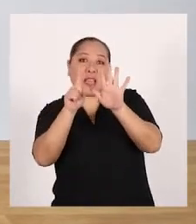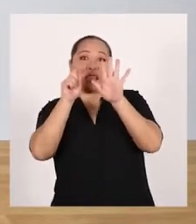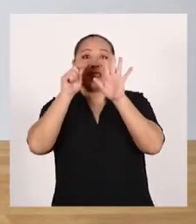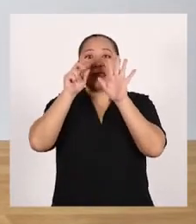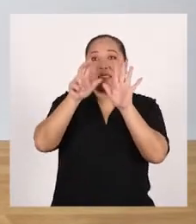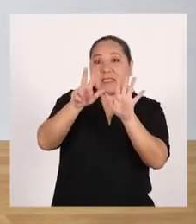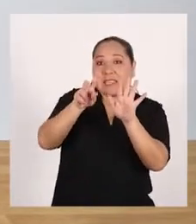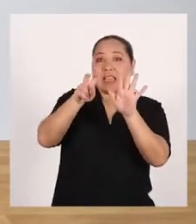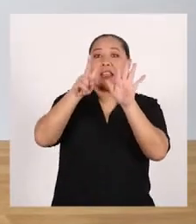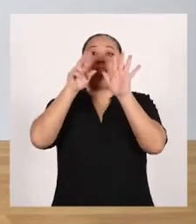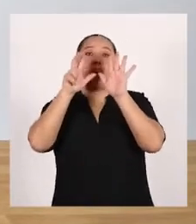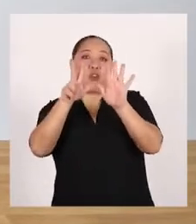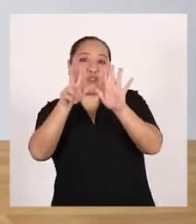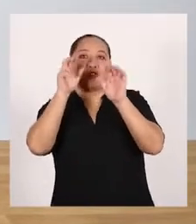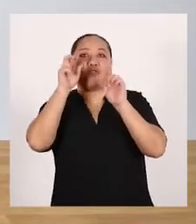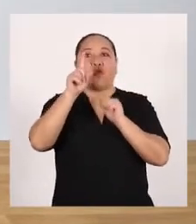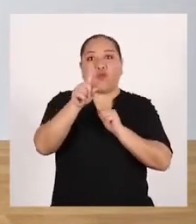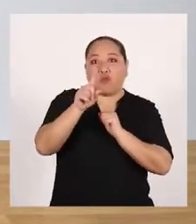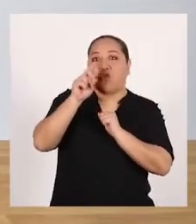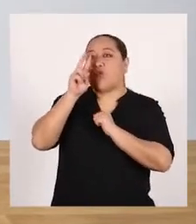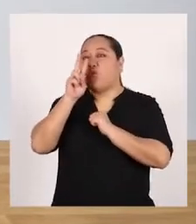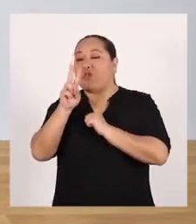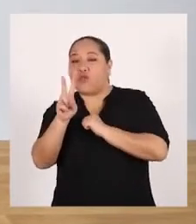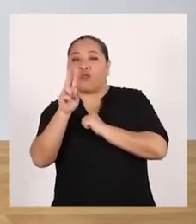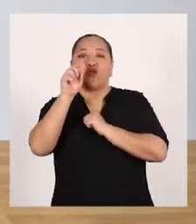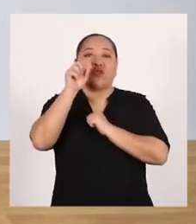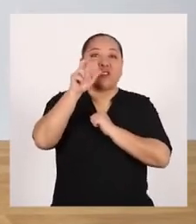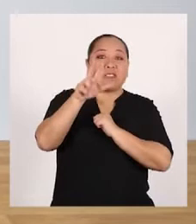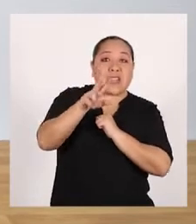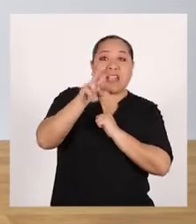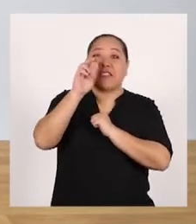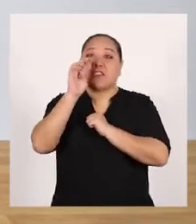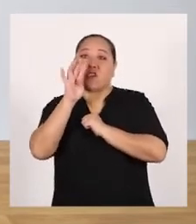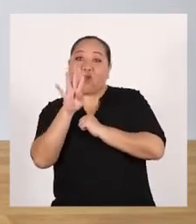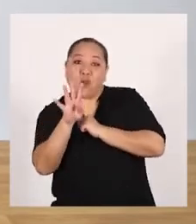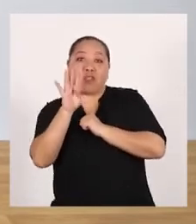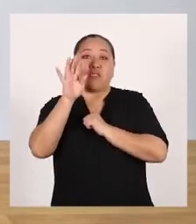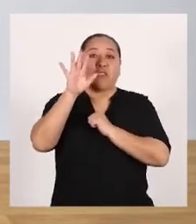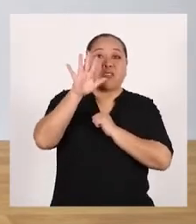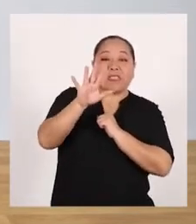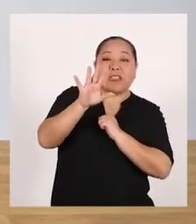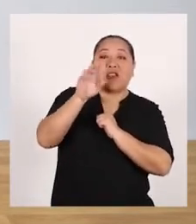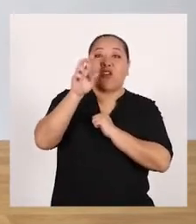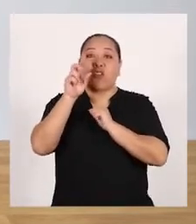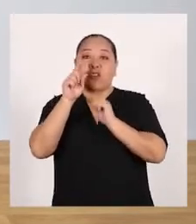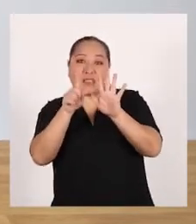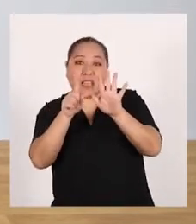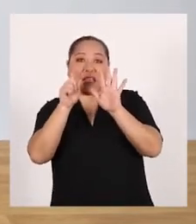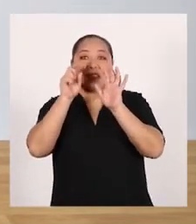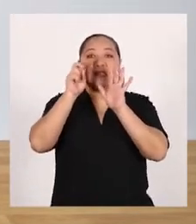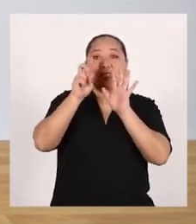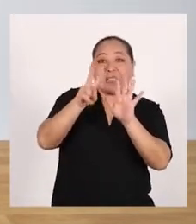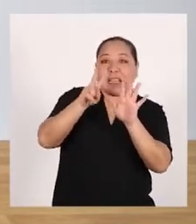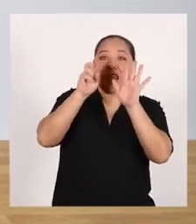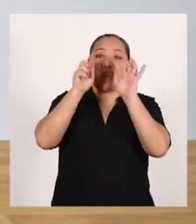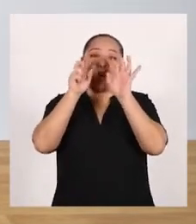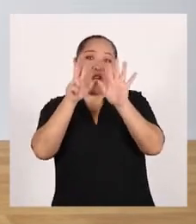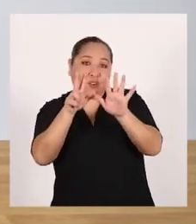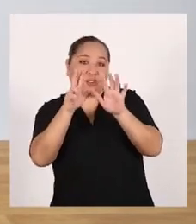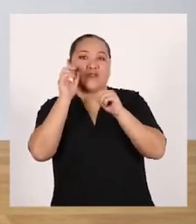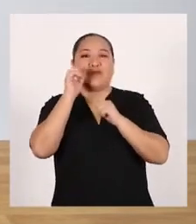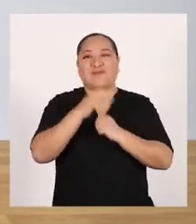5, 6, 7. Remamos. Y 1, 2, 3, 4, 5, 6,